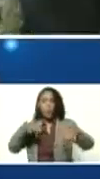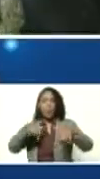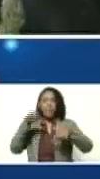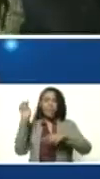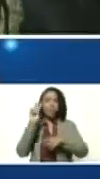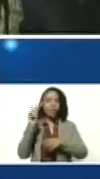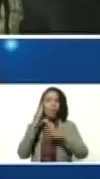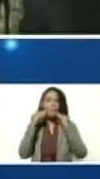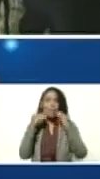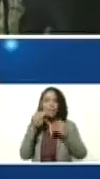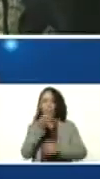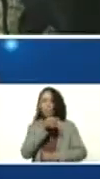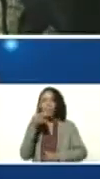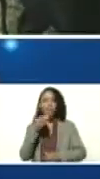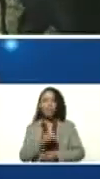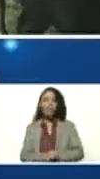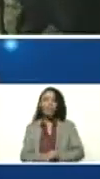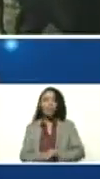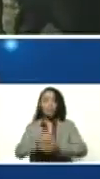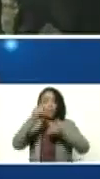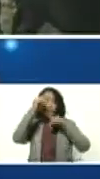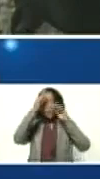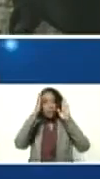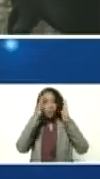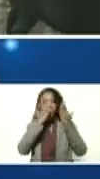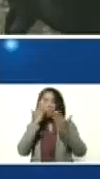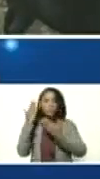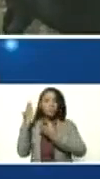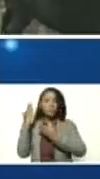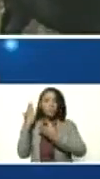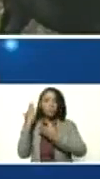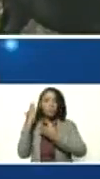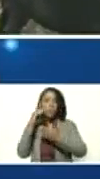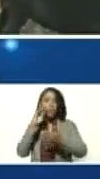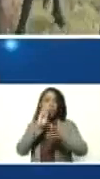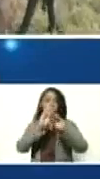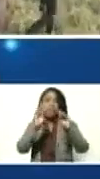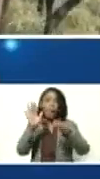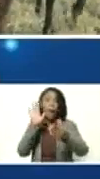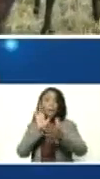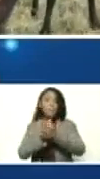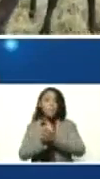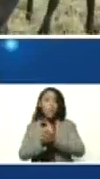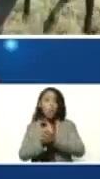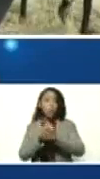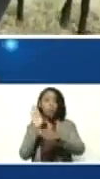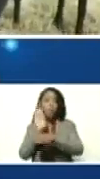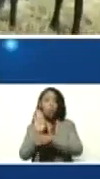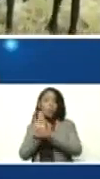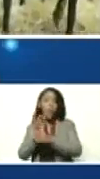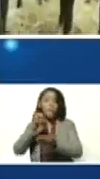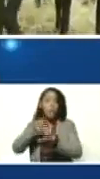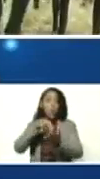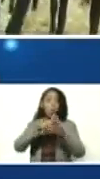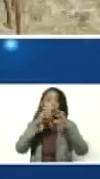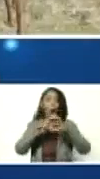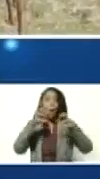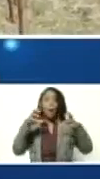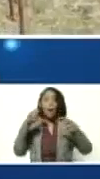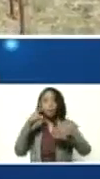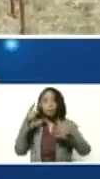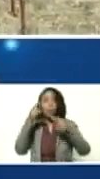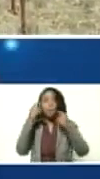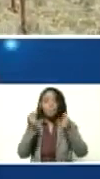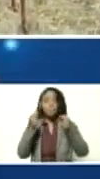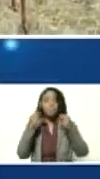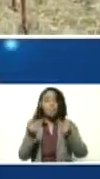Una experiencia maravillosa. Atención, llame a su amigo. Si cría cabras, si cría ovejas, póngase las pilas